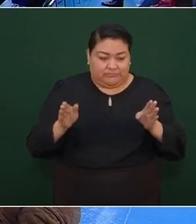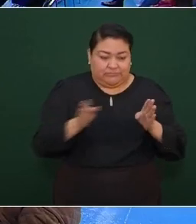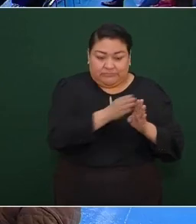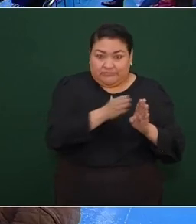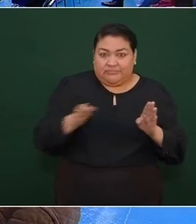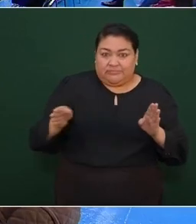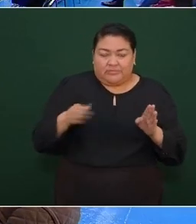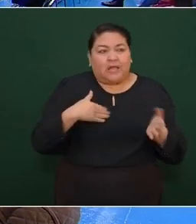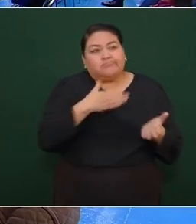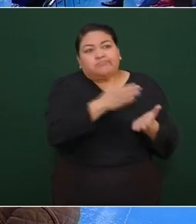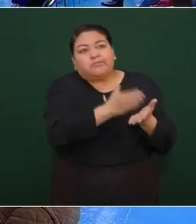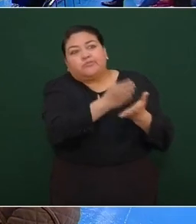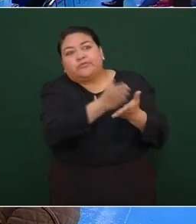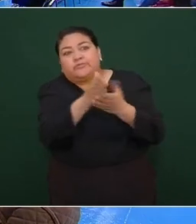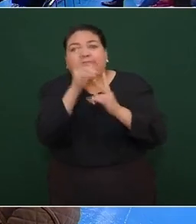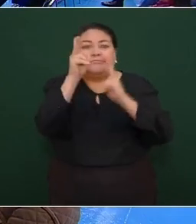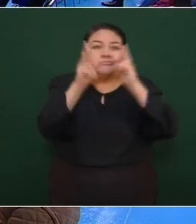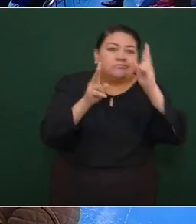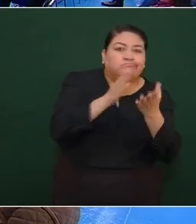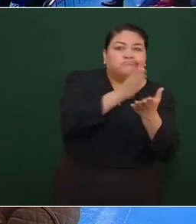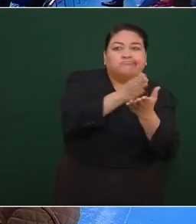iban a ver a la gente